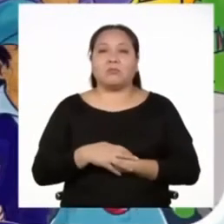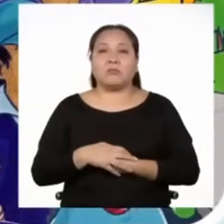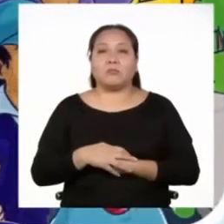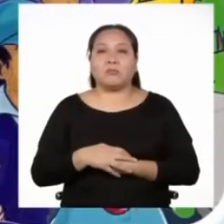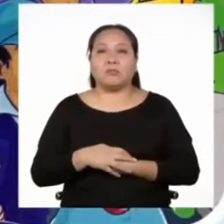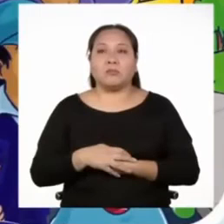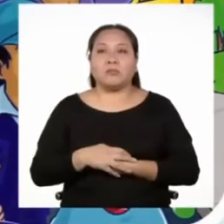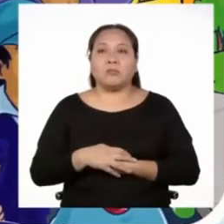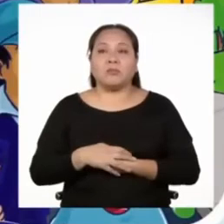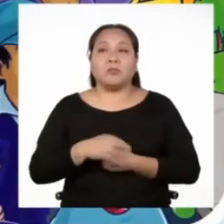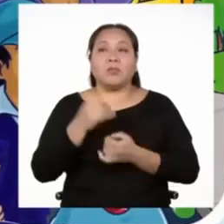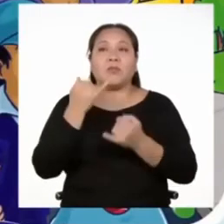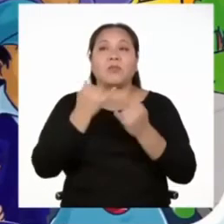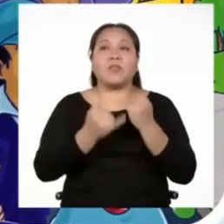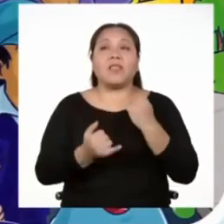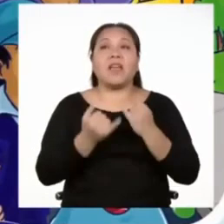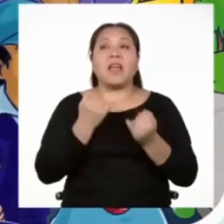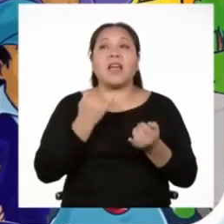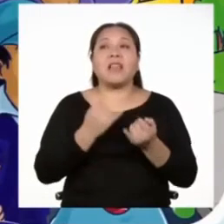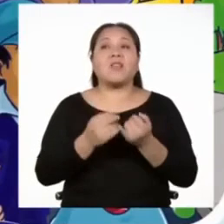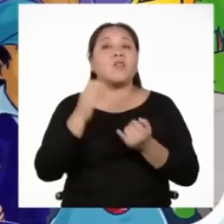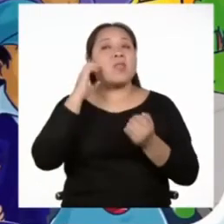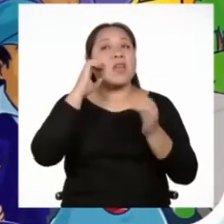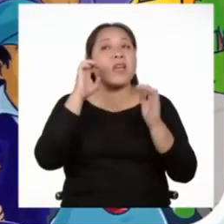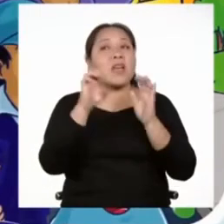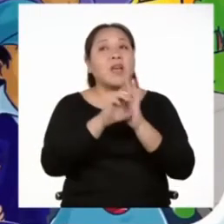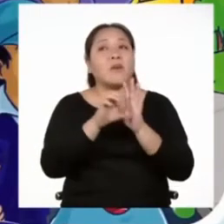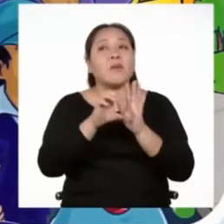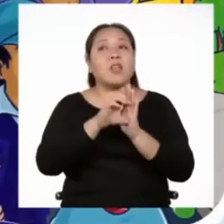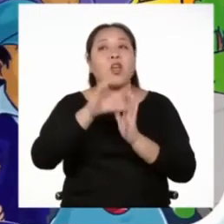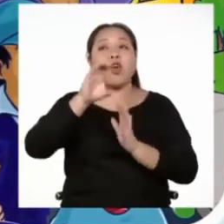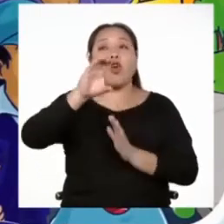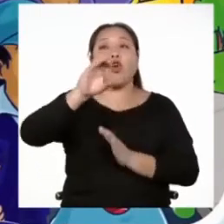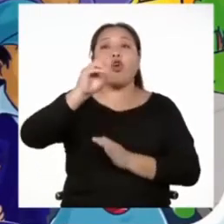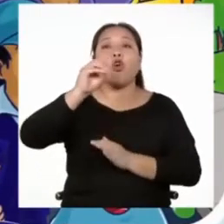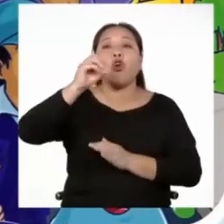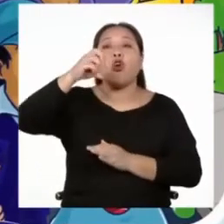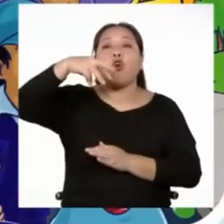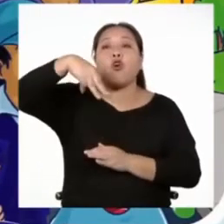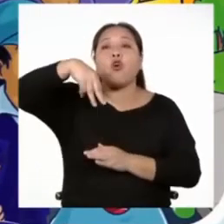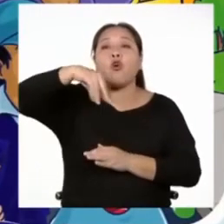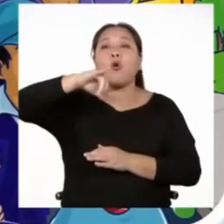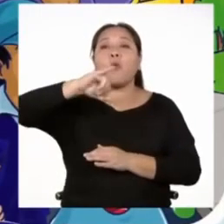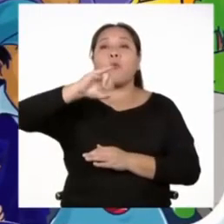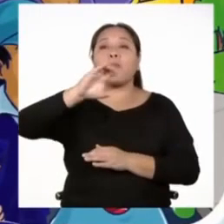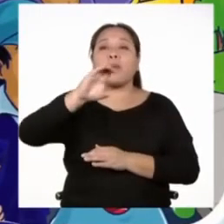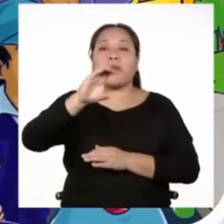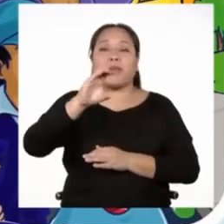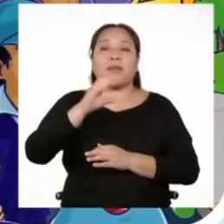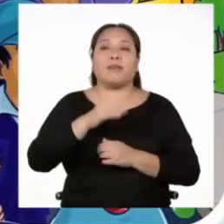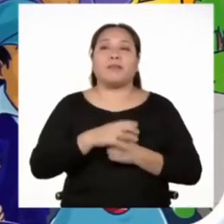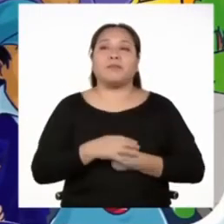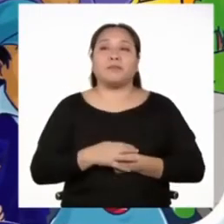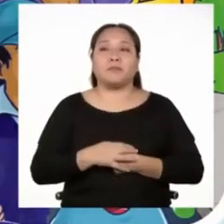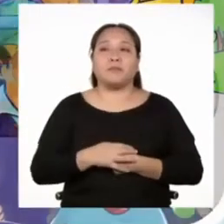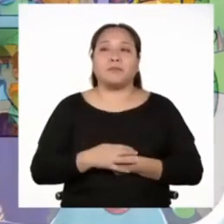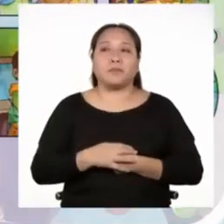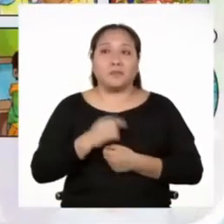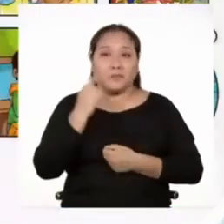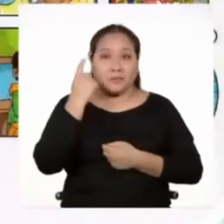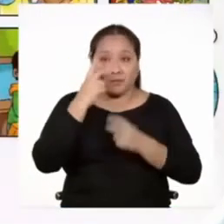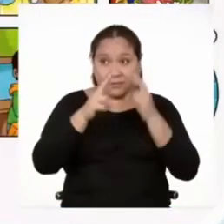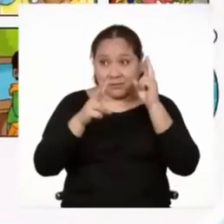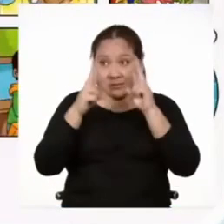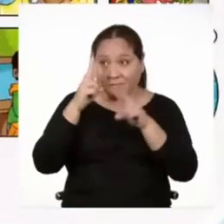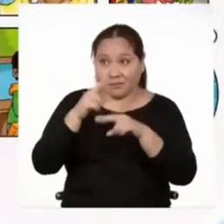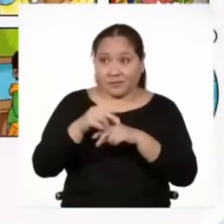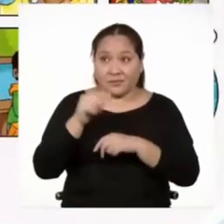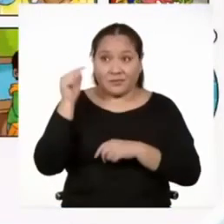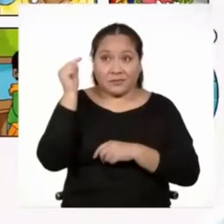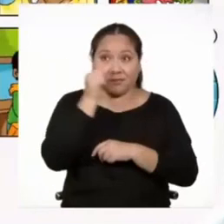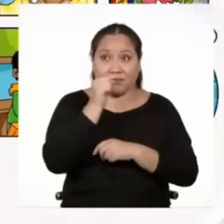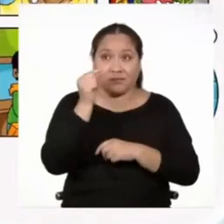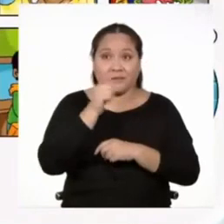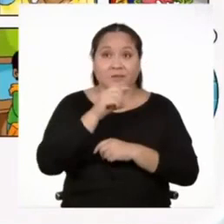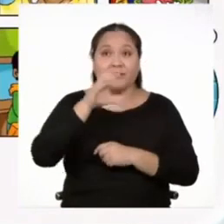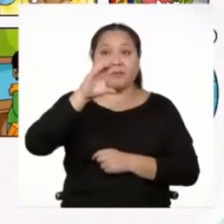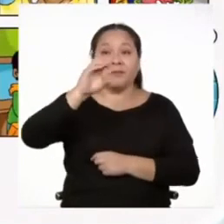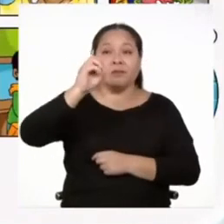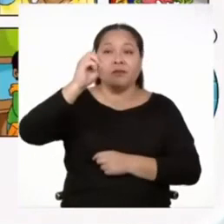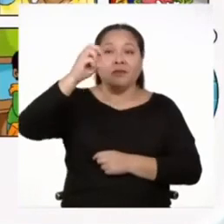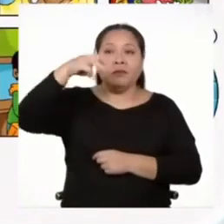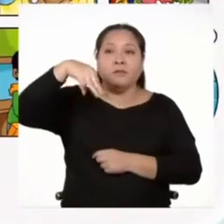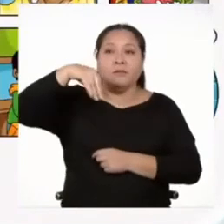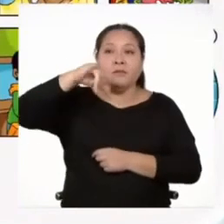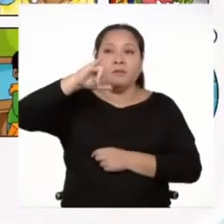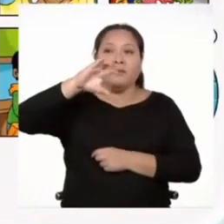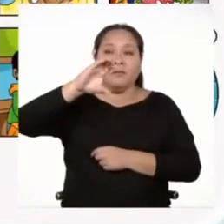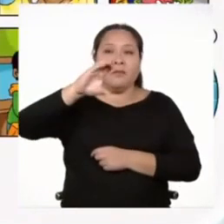Finalmente, te presentamos un ejemplo de cómic. Como podrás ver, en el caso del cómic,